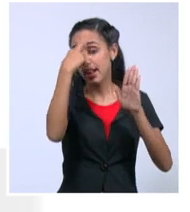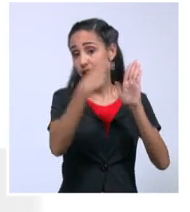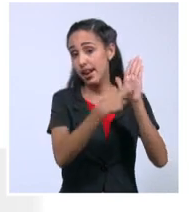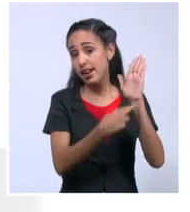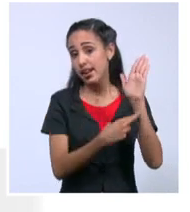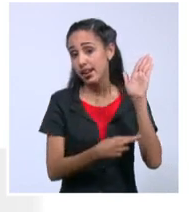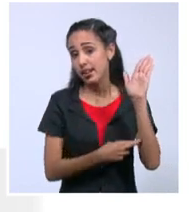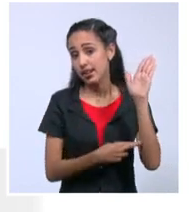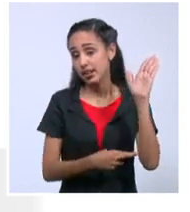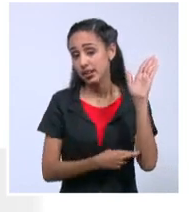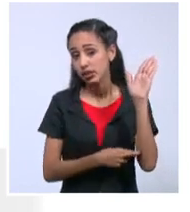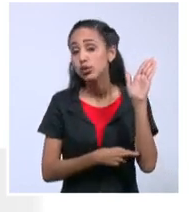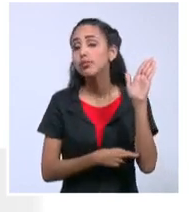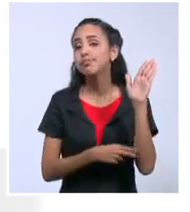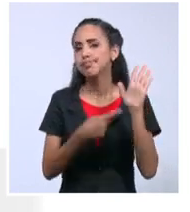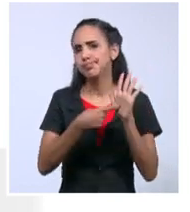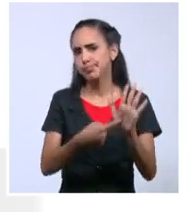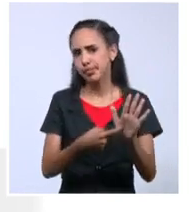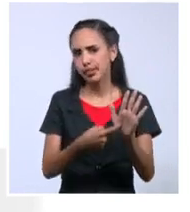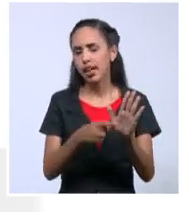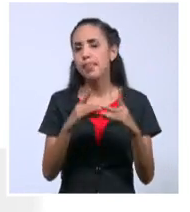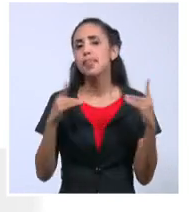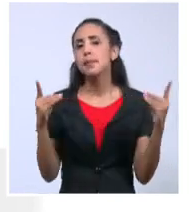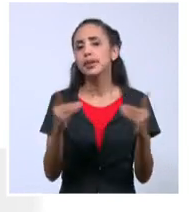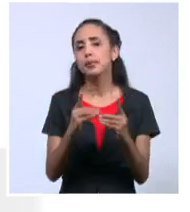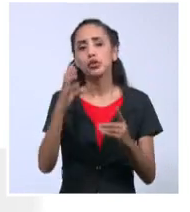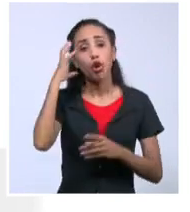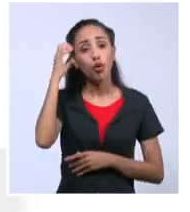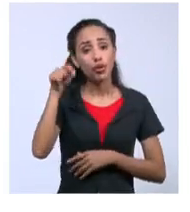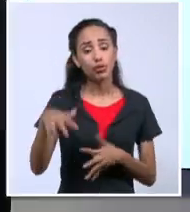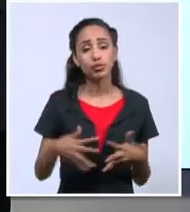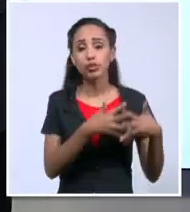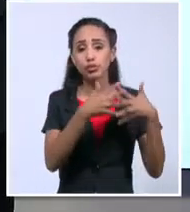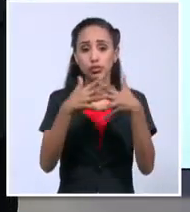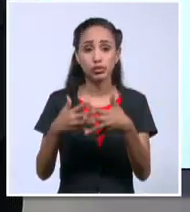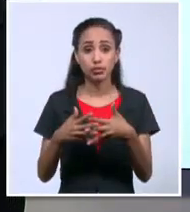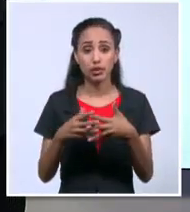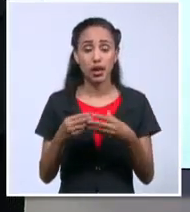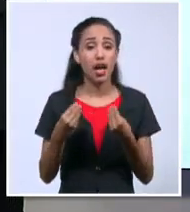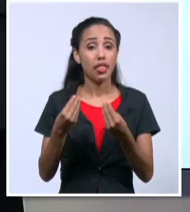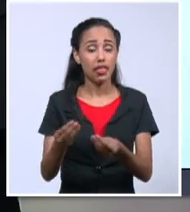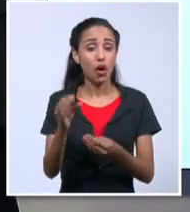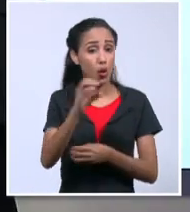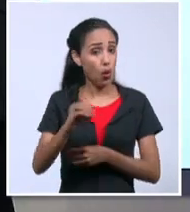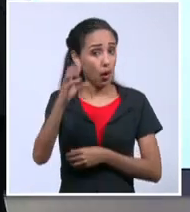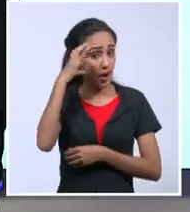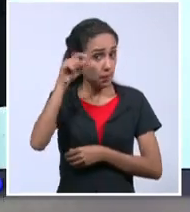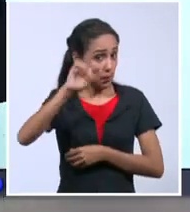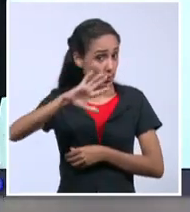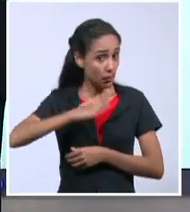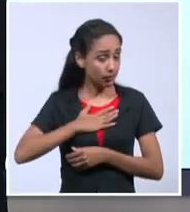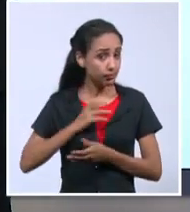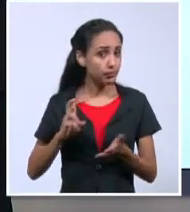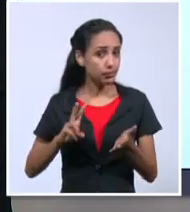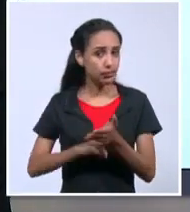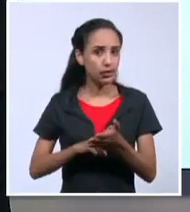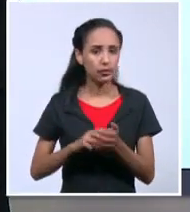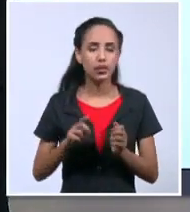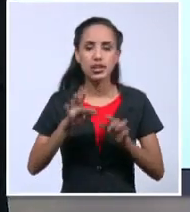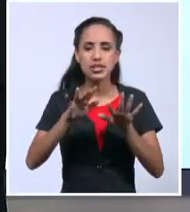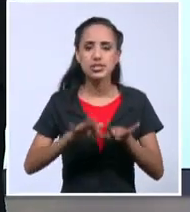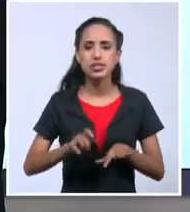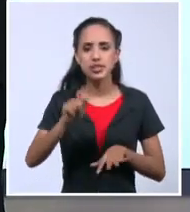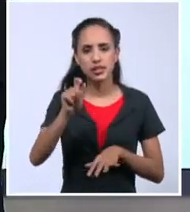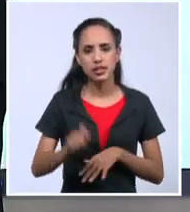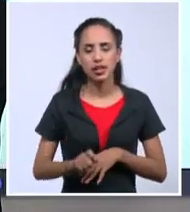USAID y el Departamento de Estado han otorgado a la organización de la que Orlando, ya les dije, se autotitula secretario